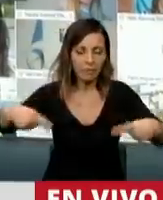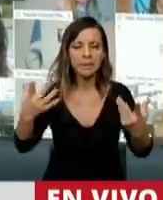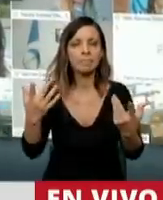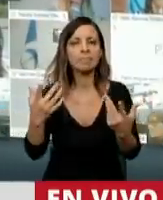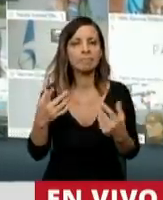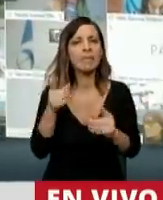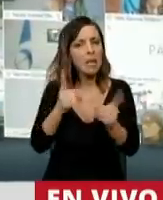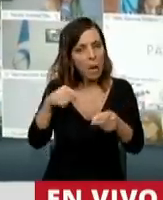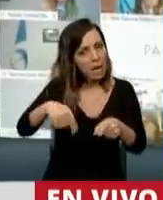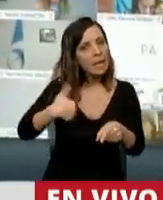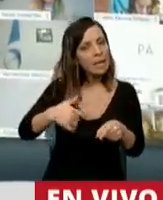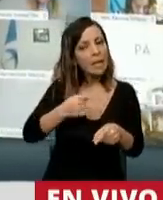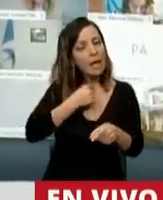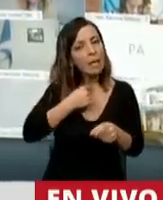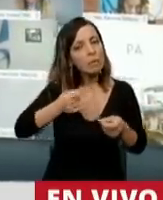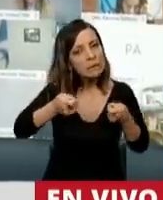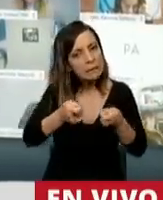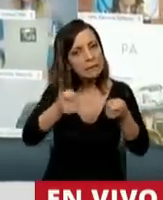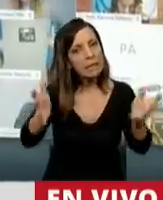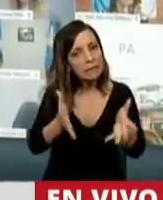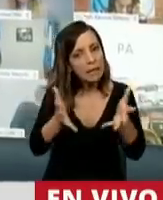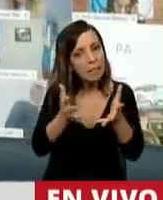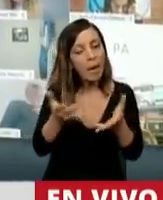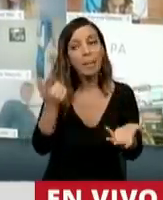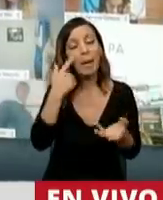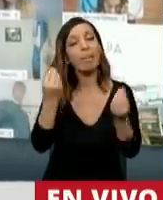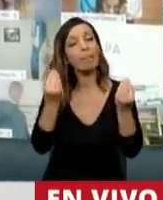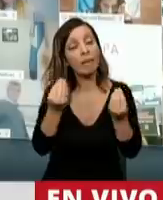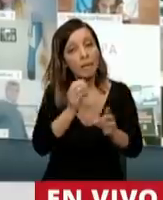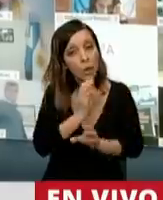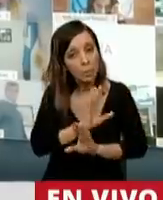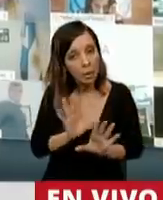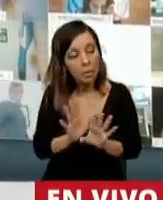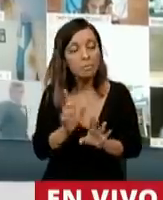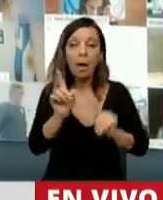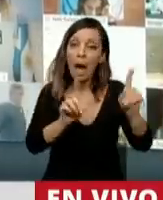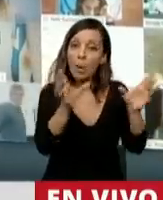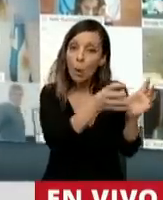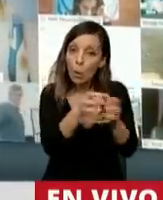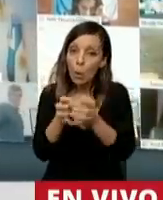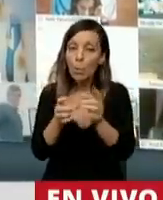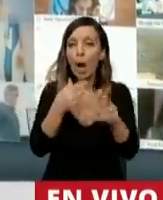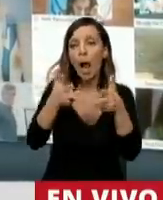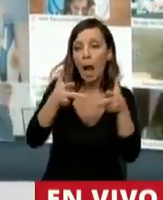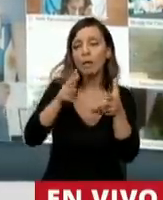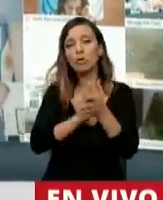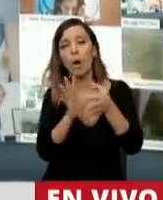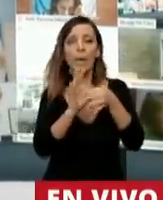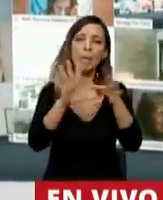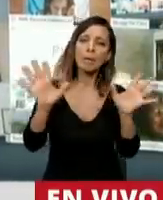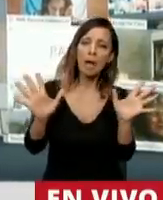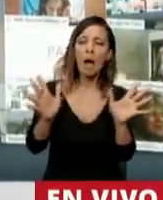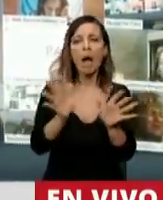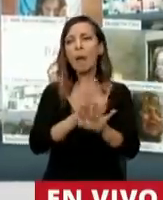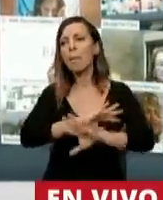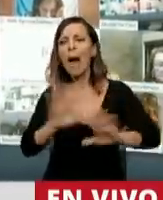quisimos incentivar acá incluso, mire usted, ¿no? Parte de esos grupos que hablan de la libertad, que quieren